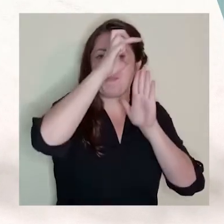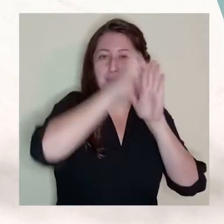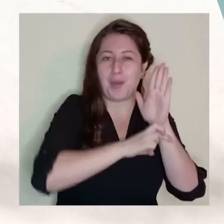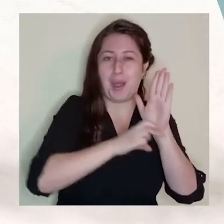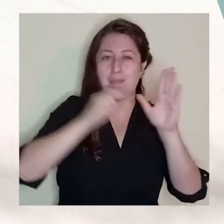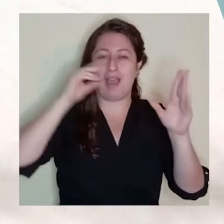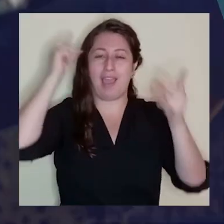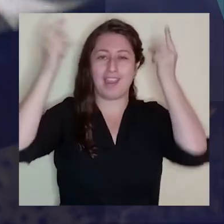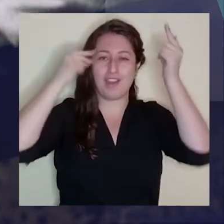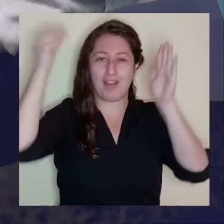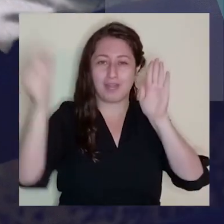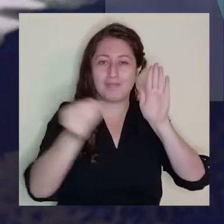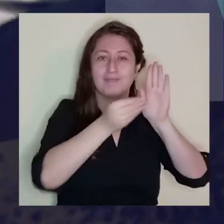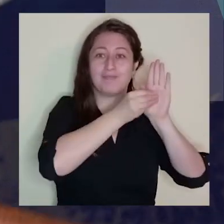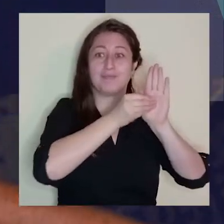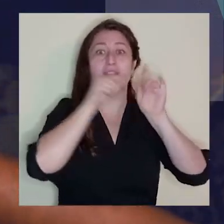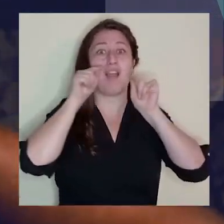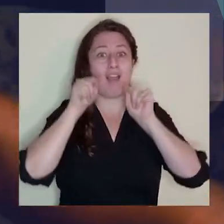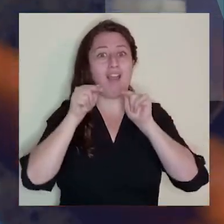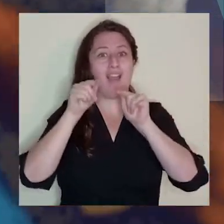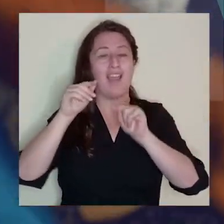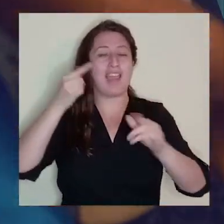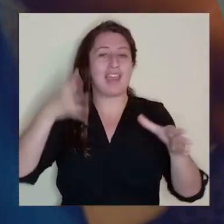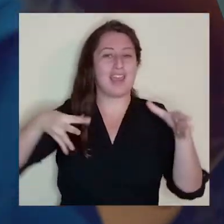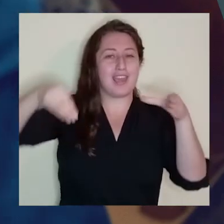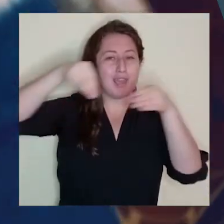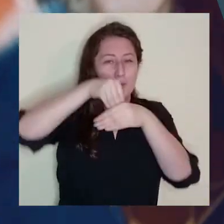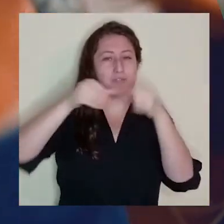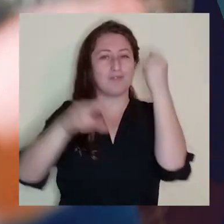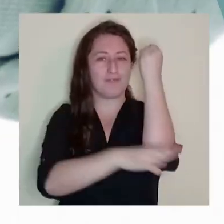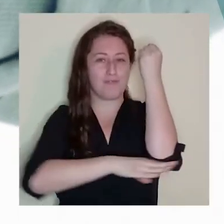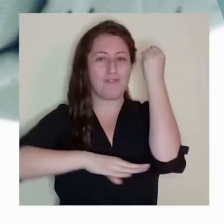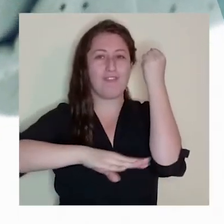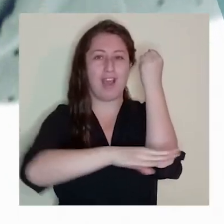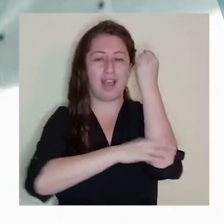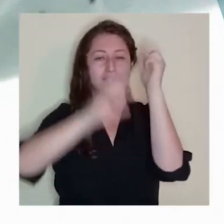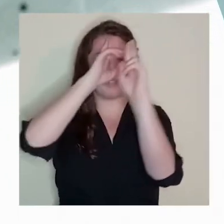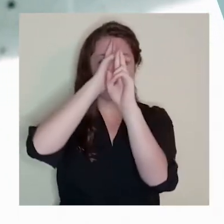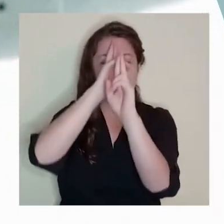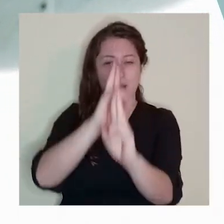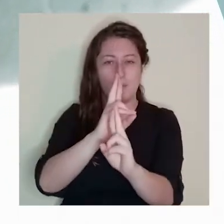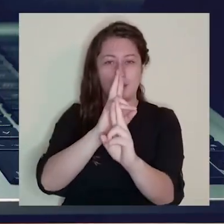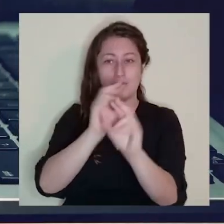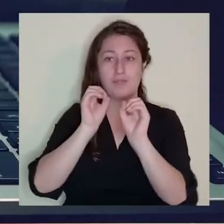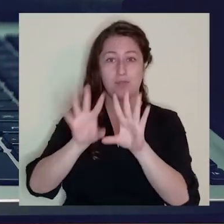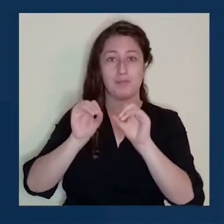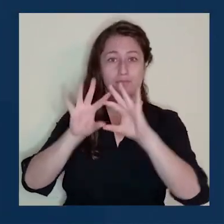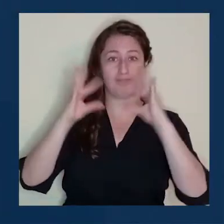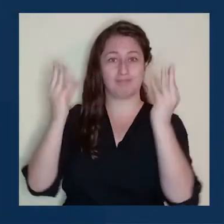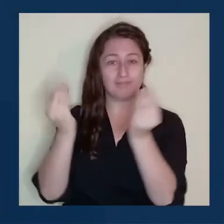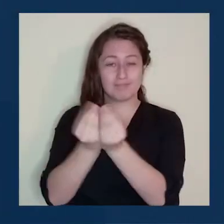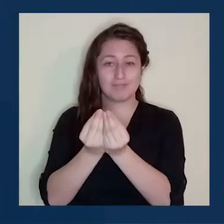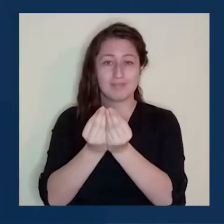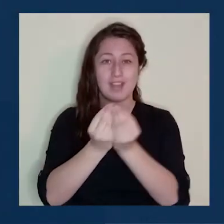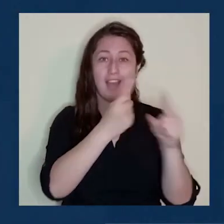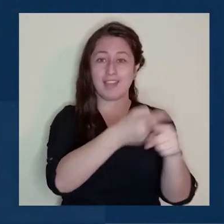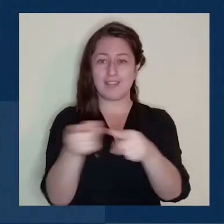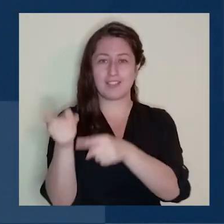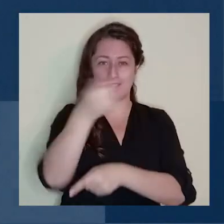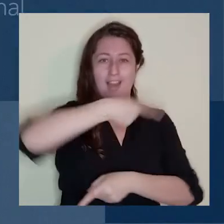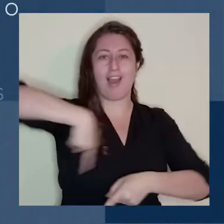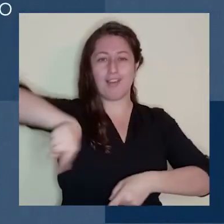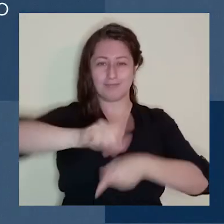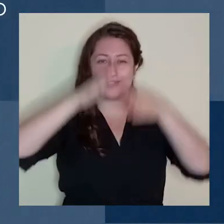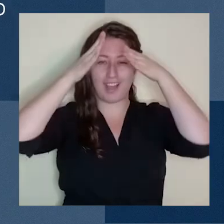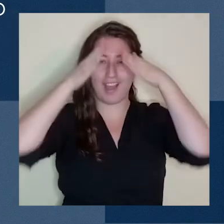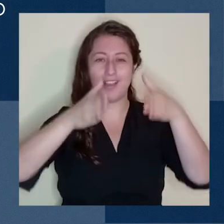de estudio innovados, donde la inclusión es el eje transversal que considera el respeto, la formación integral y atención